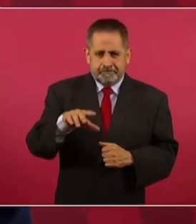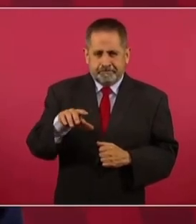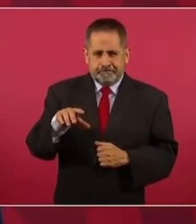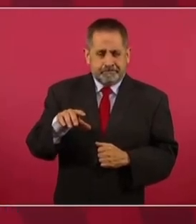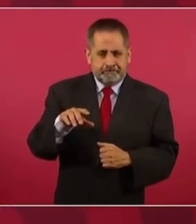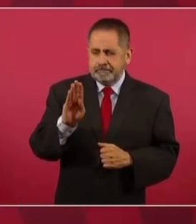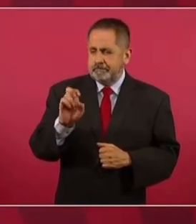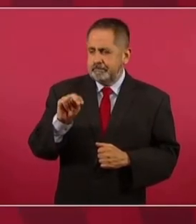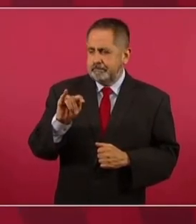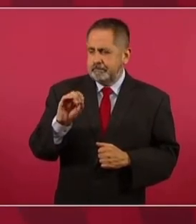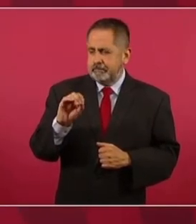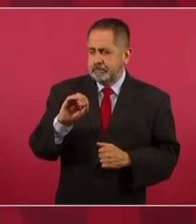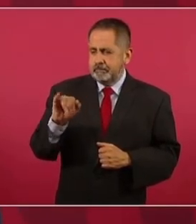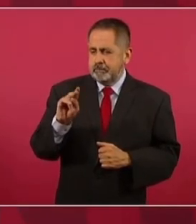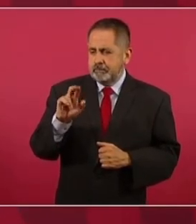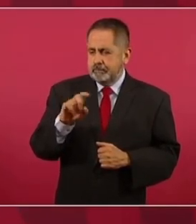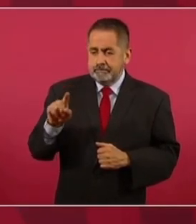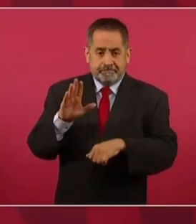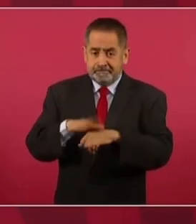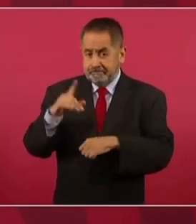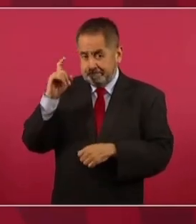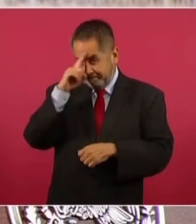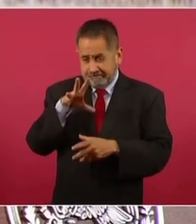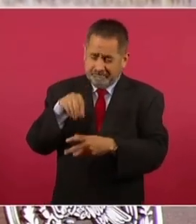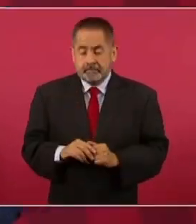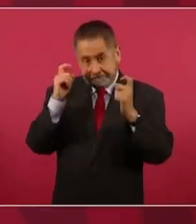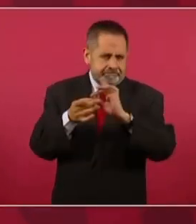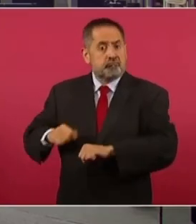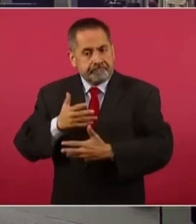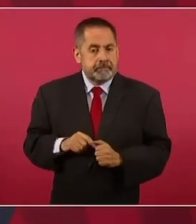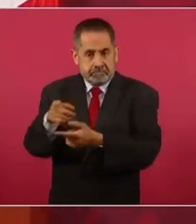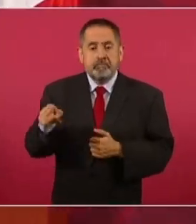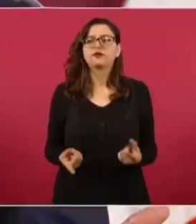más panistas.